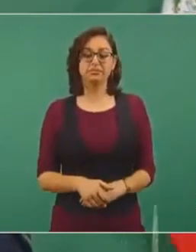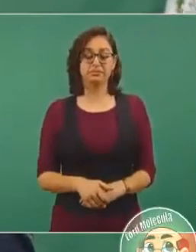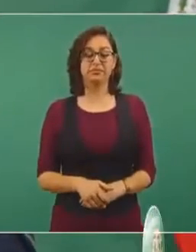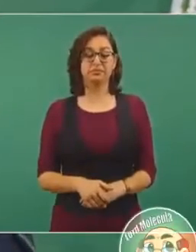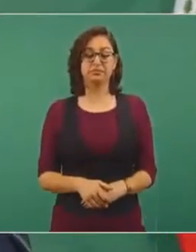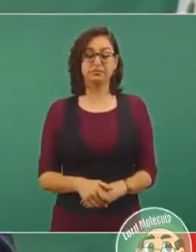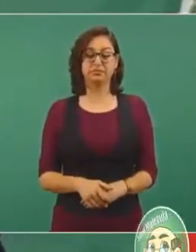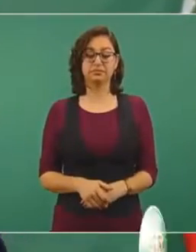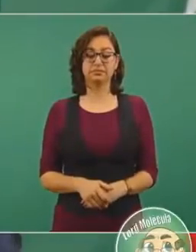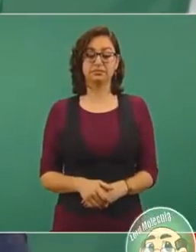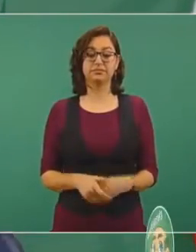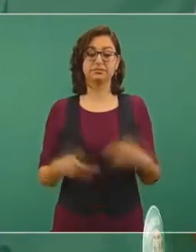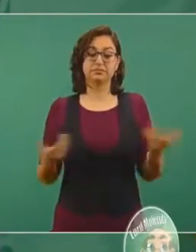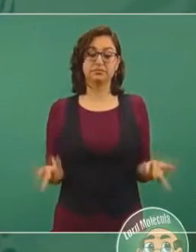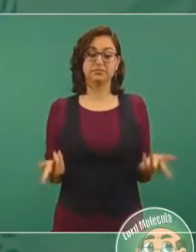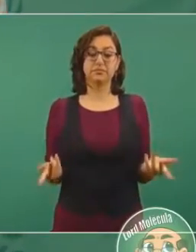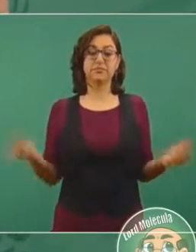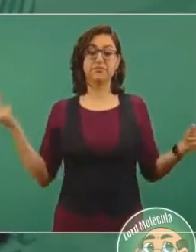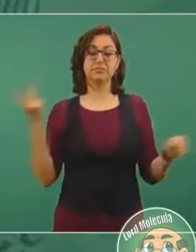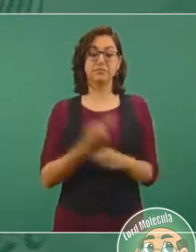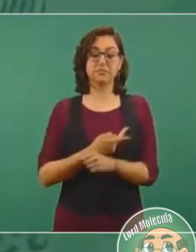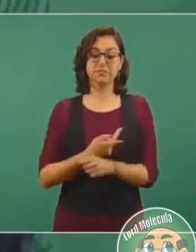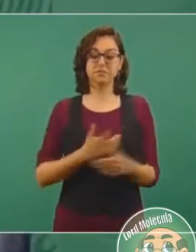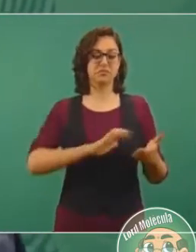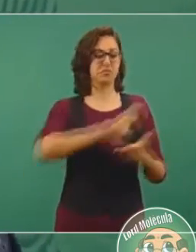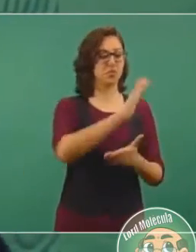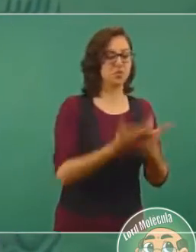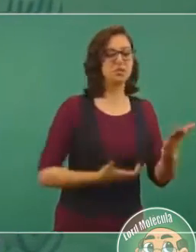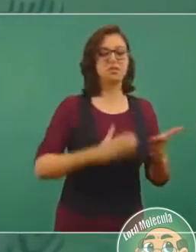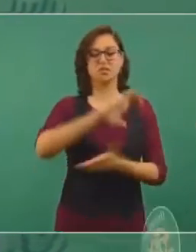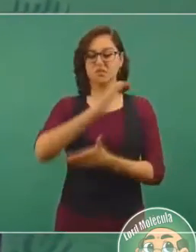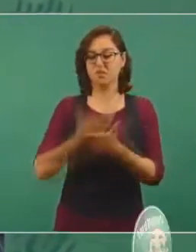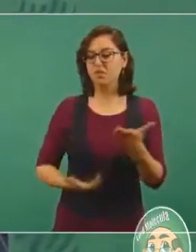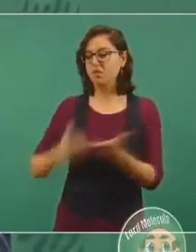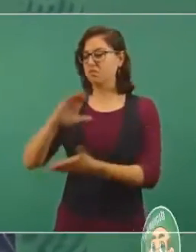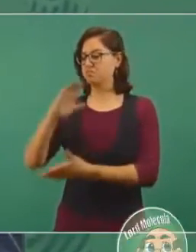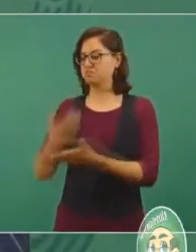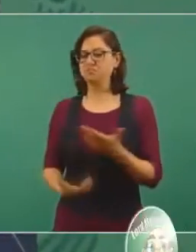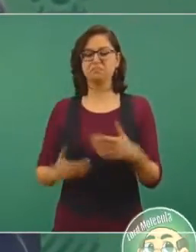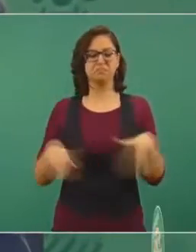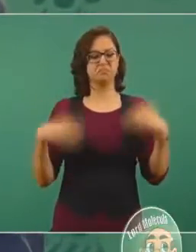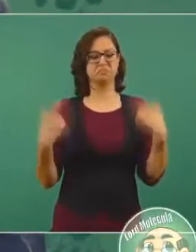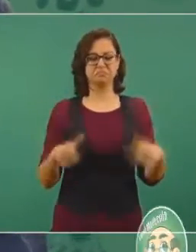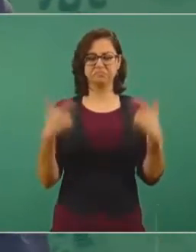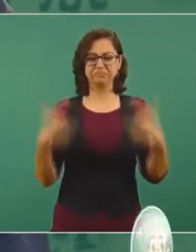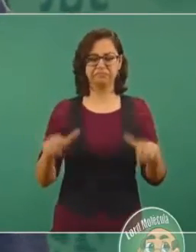y sus contratos jugosísimos,